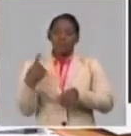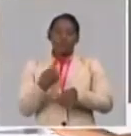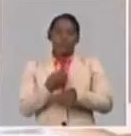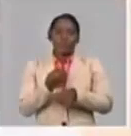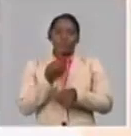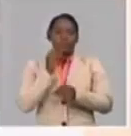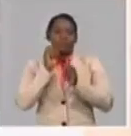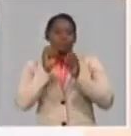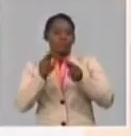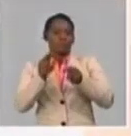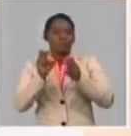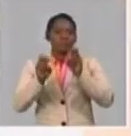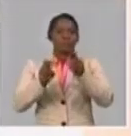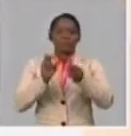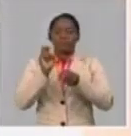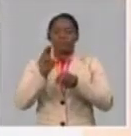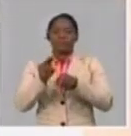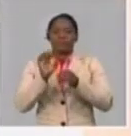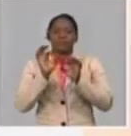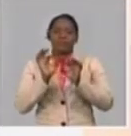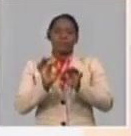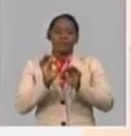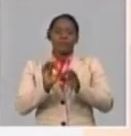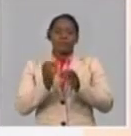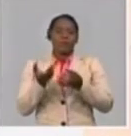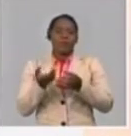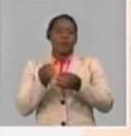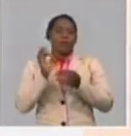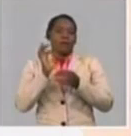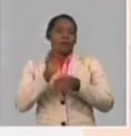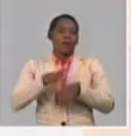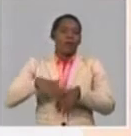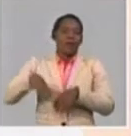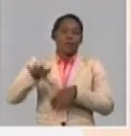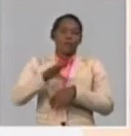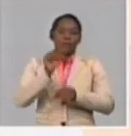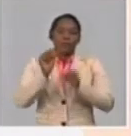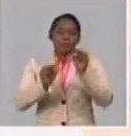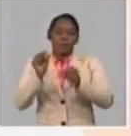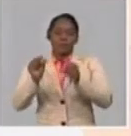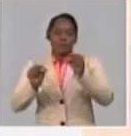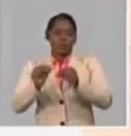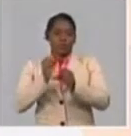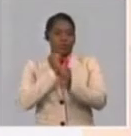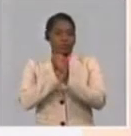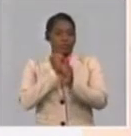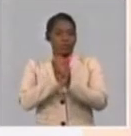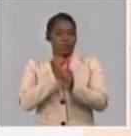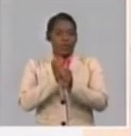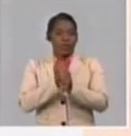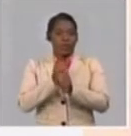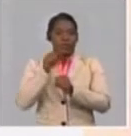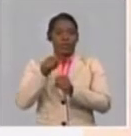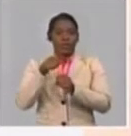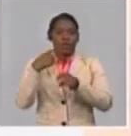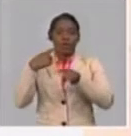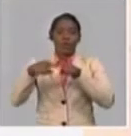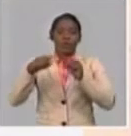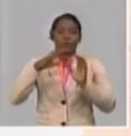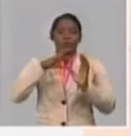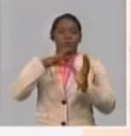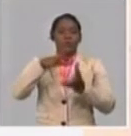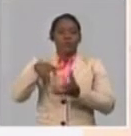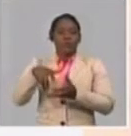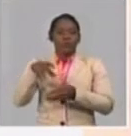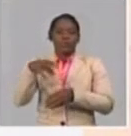sindicatos mensajes portadores de la solidaridad militante a los trabajadores que en el mundo son víctimas de las políticas neoliberales,